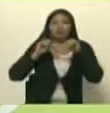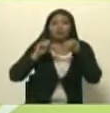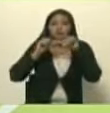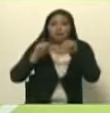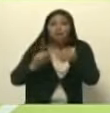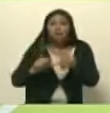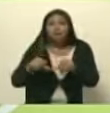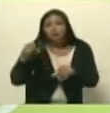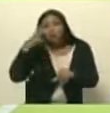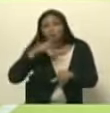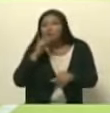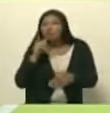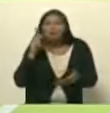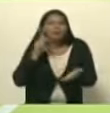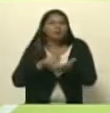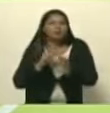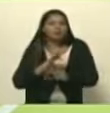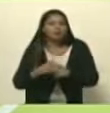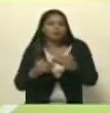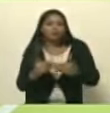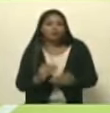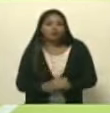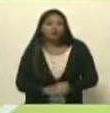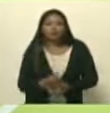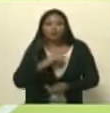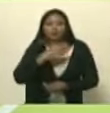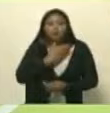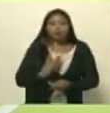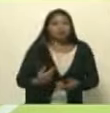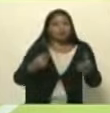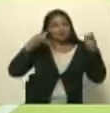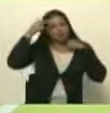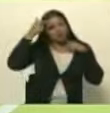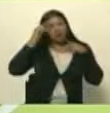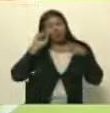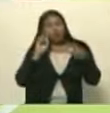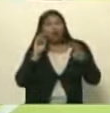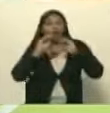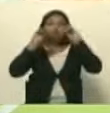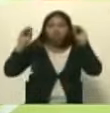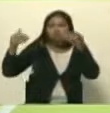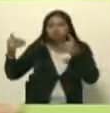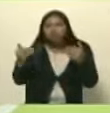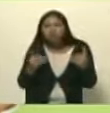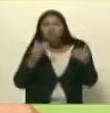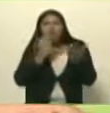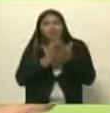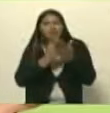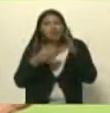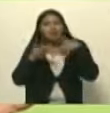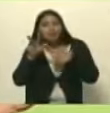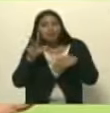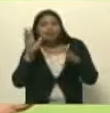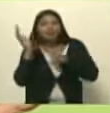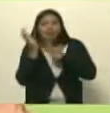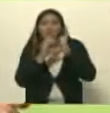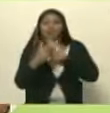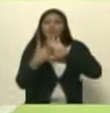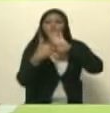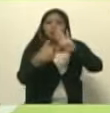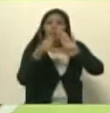pueblo sin participación y el presidente Chávez siempre fue convocador y el 13 de abril demostró